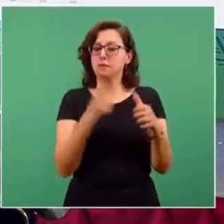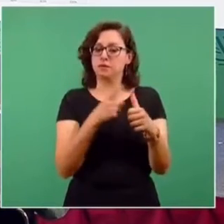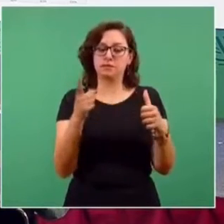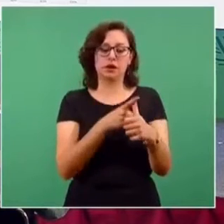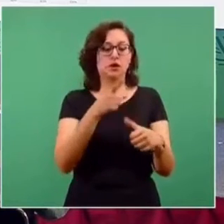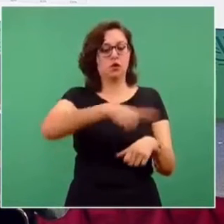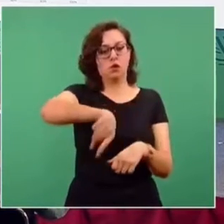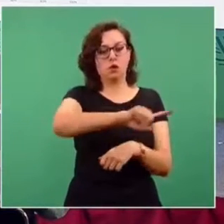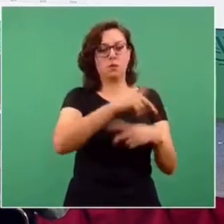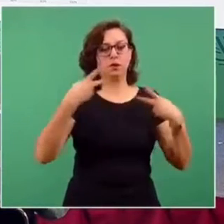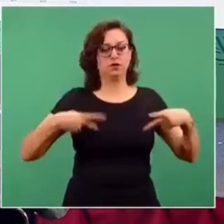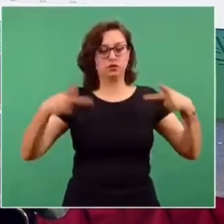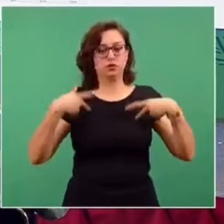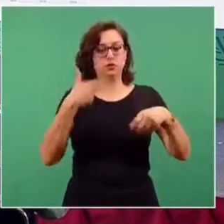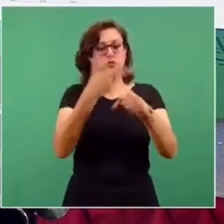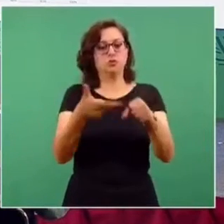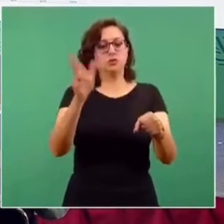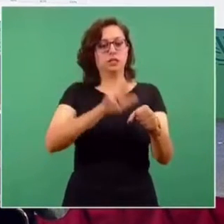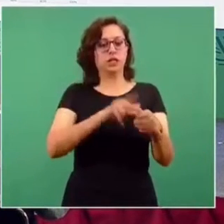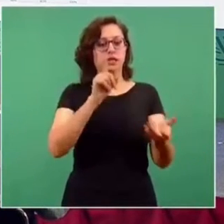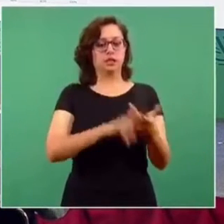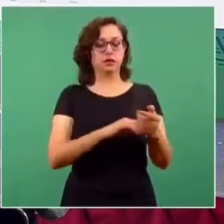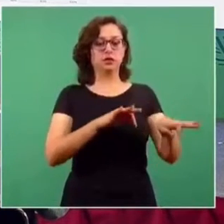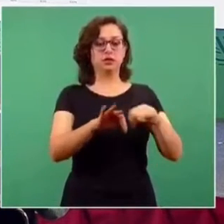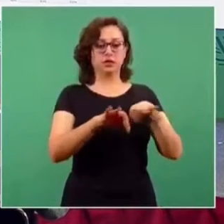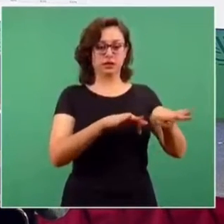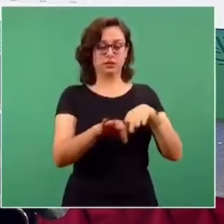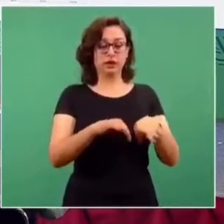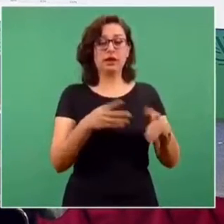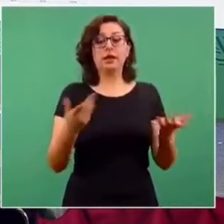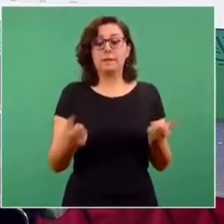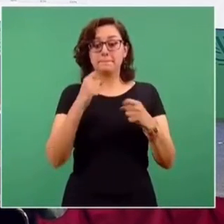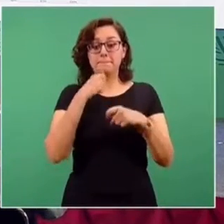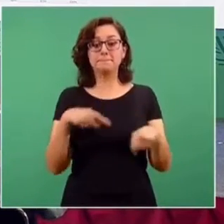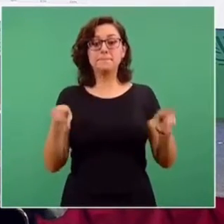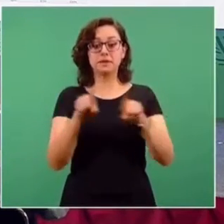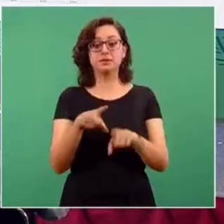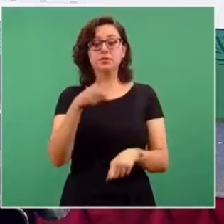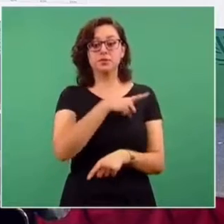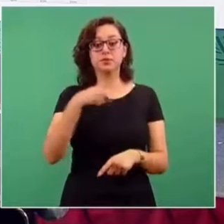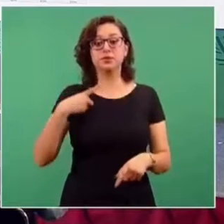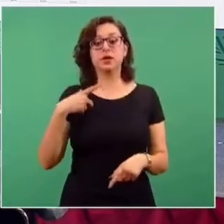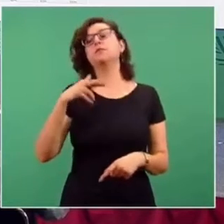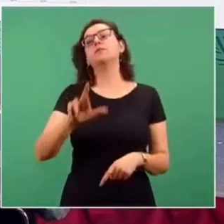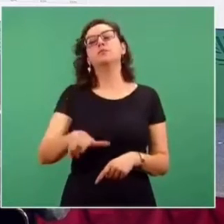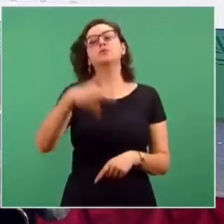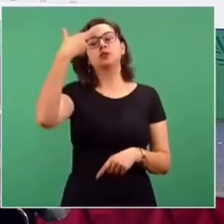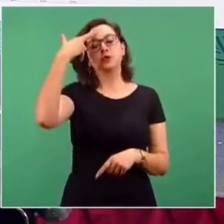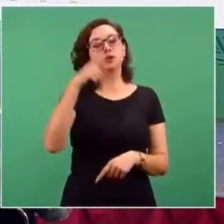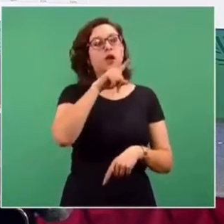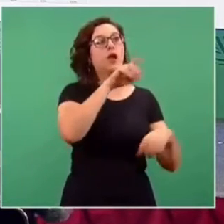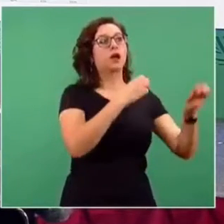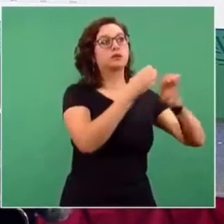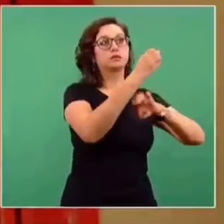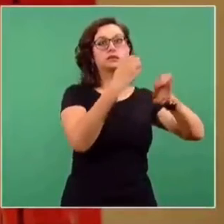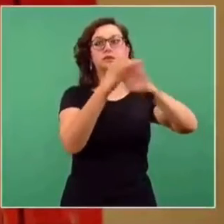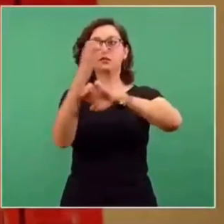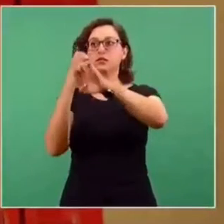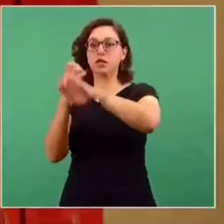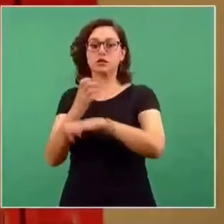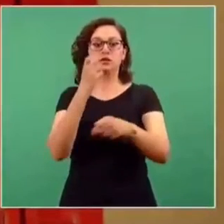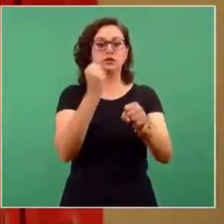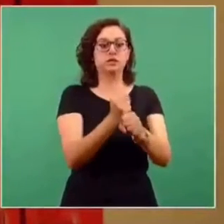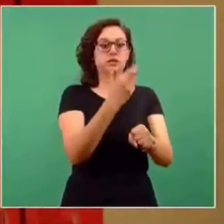Y recordar, como lo hemos comentado, que estamos en espera de que las y los secretarios de salud de las entidades federativas